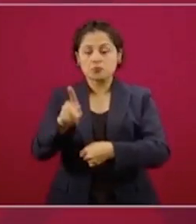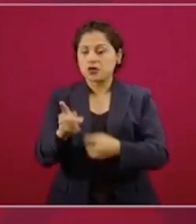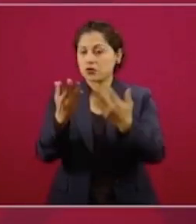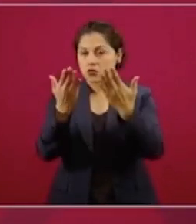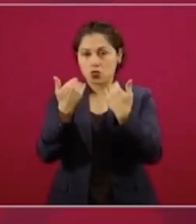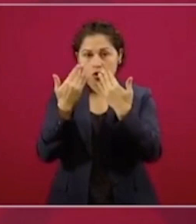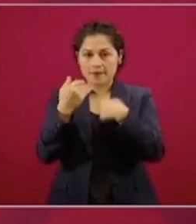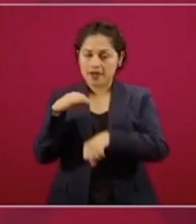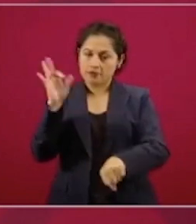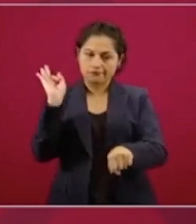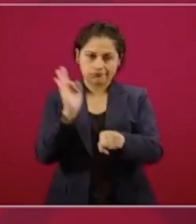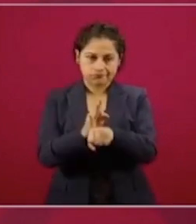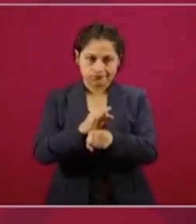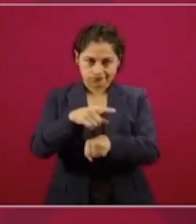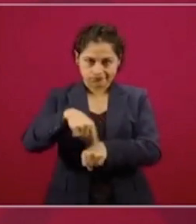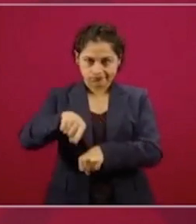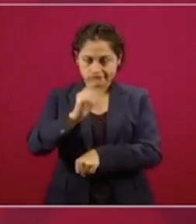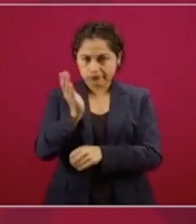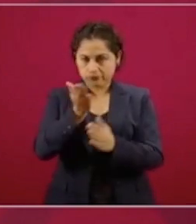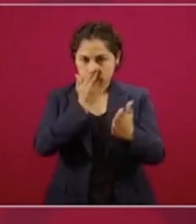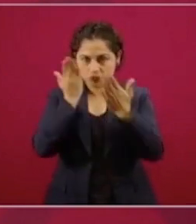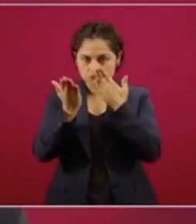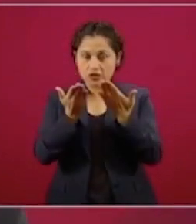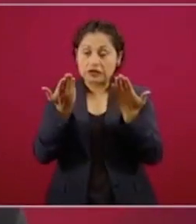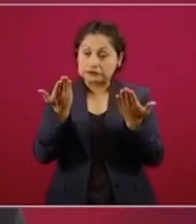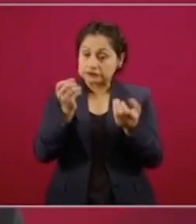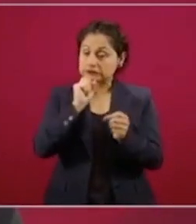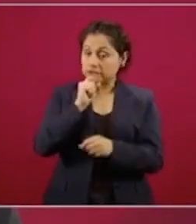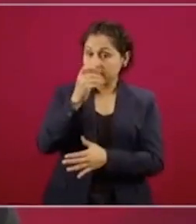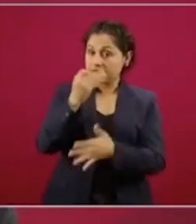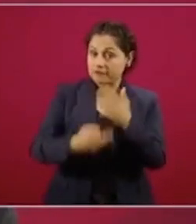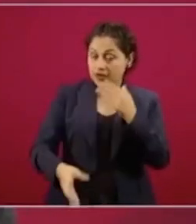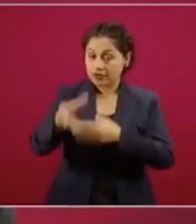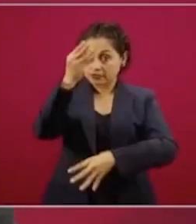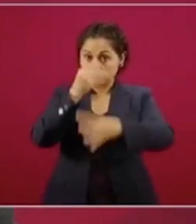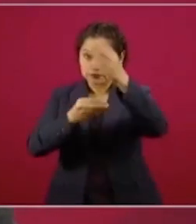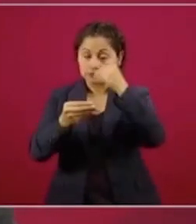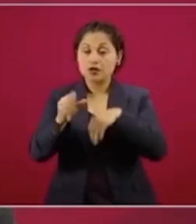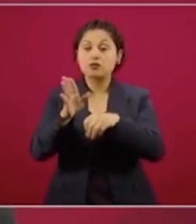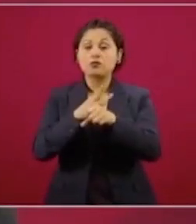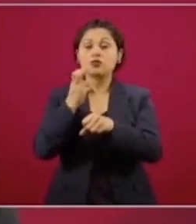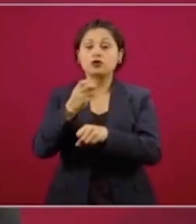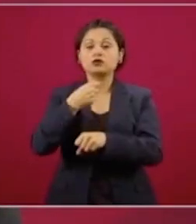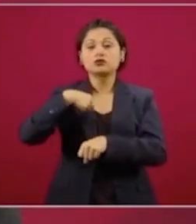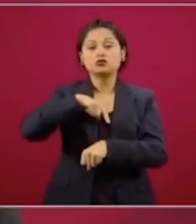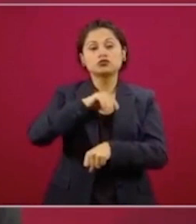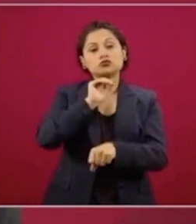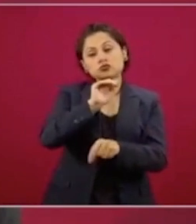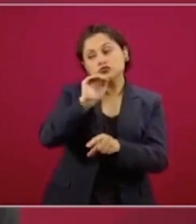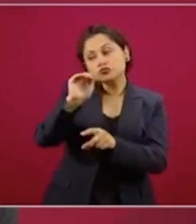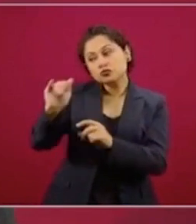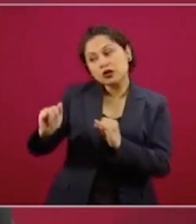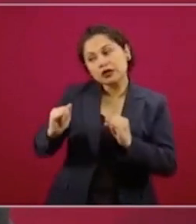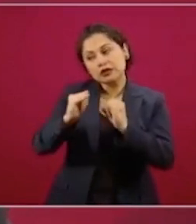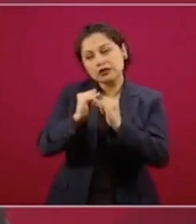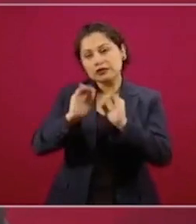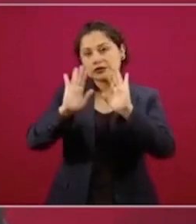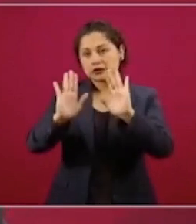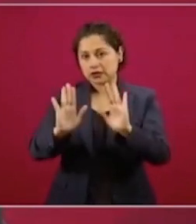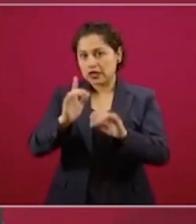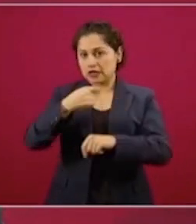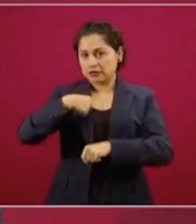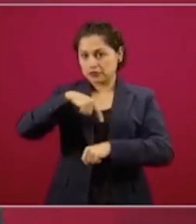adecuadas y sin la capacitación. Entonces, platicando con las instituciones, los estudiantes son responsabilidad nuestra.